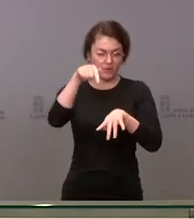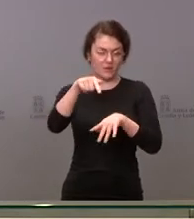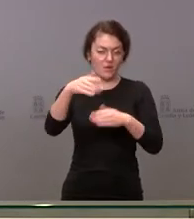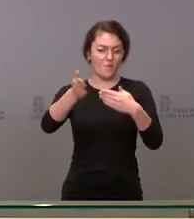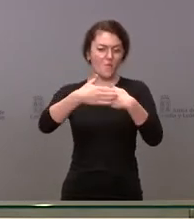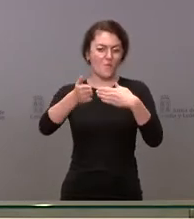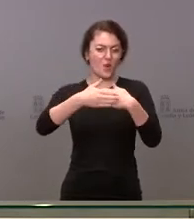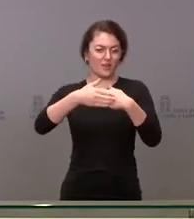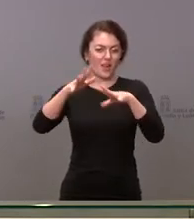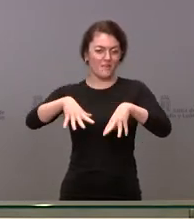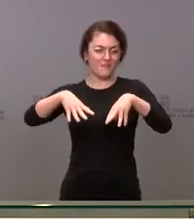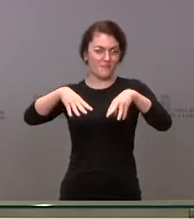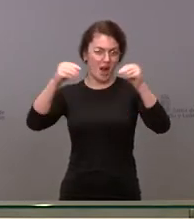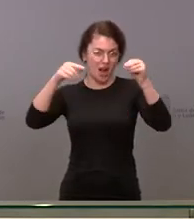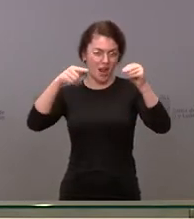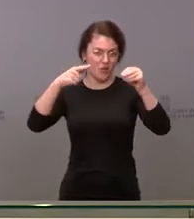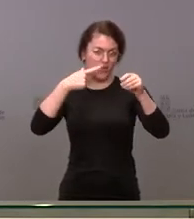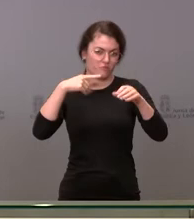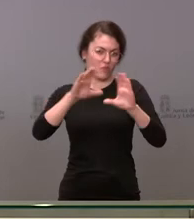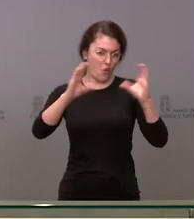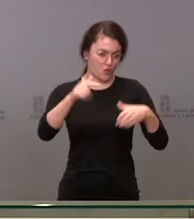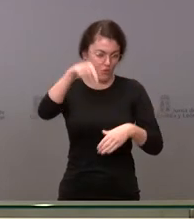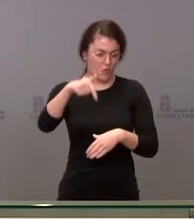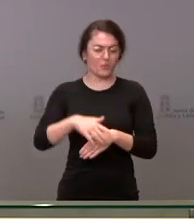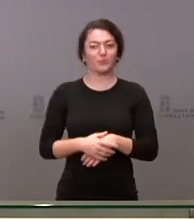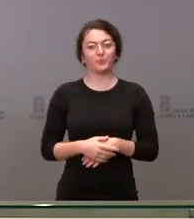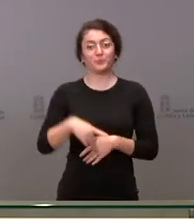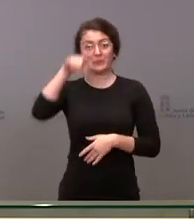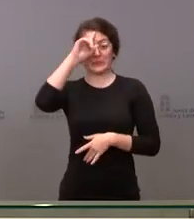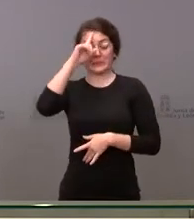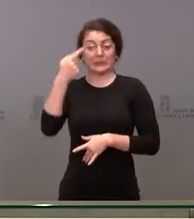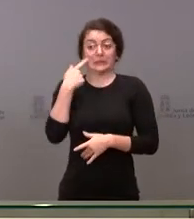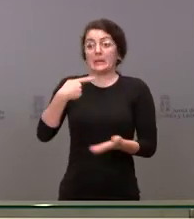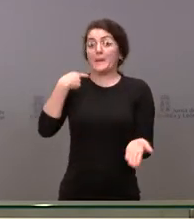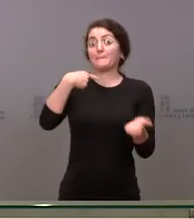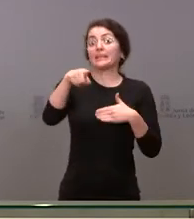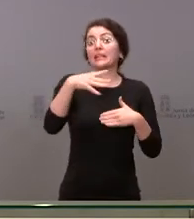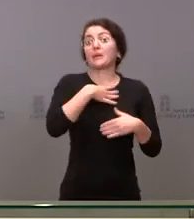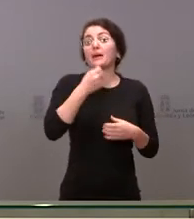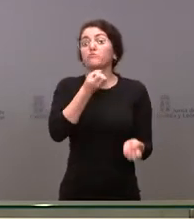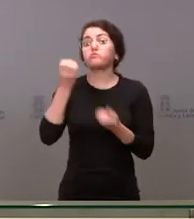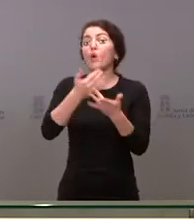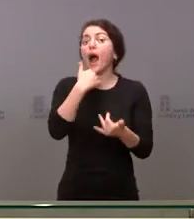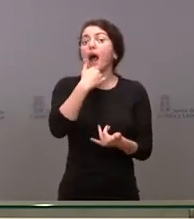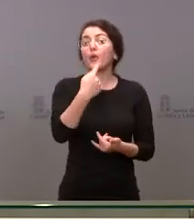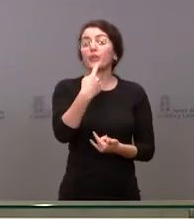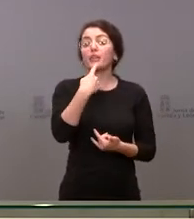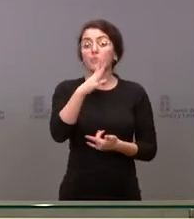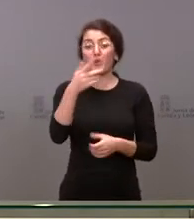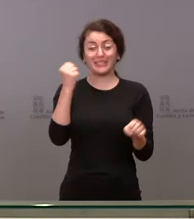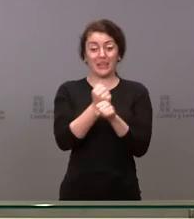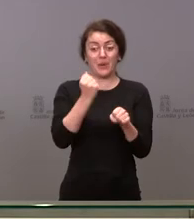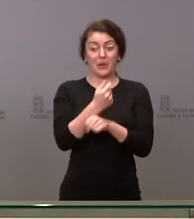entrada del Palacio de Asunción hoy. Yo no sé, en fin, qué mensaje les puede trasladar estos trabajadores. Nos hablan de que hay dos